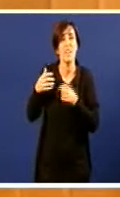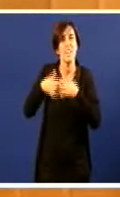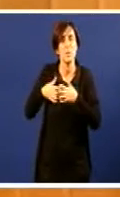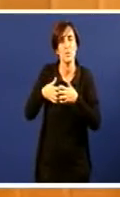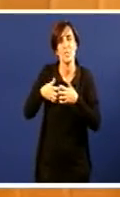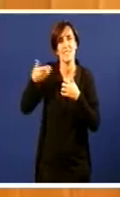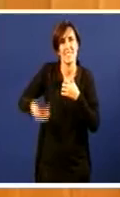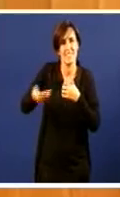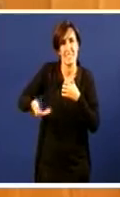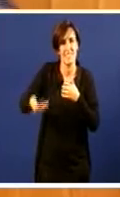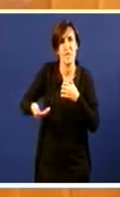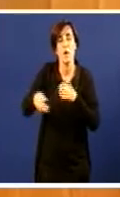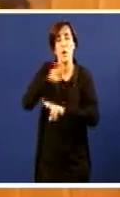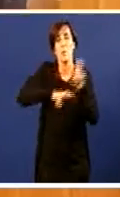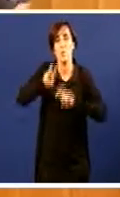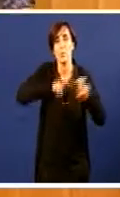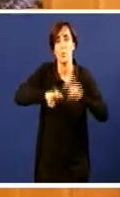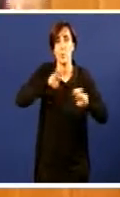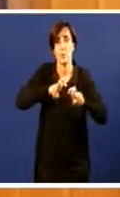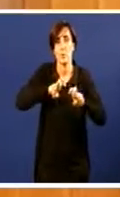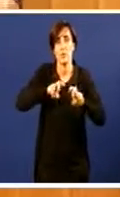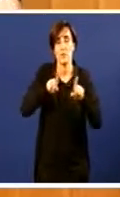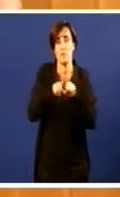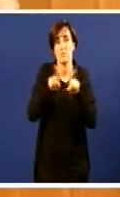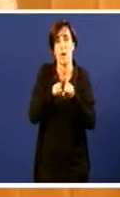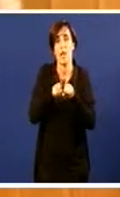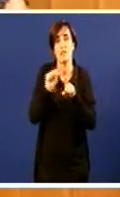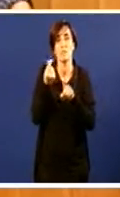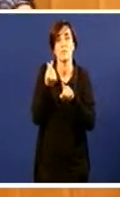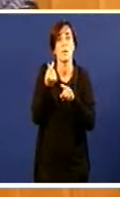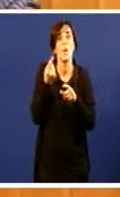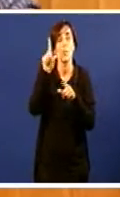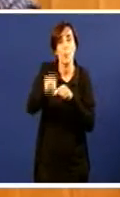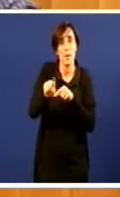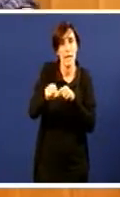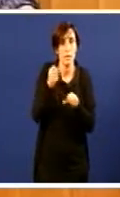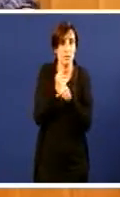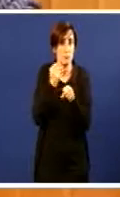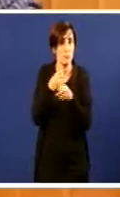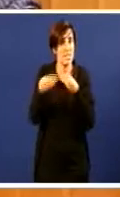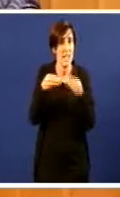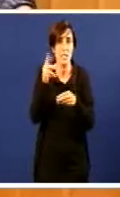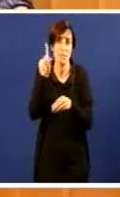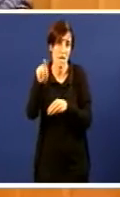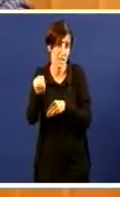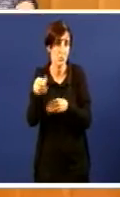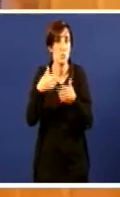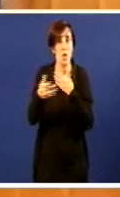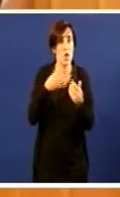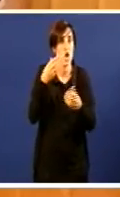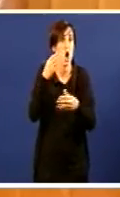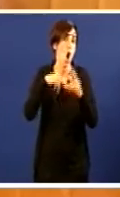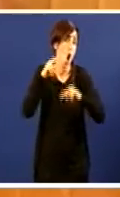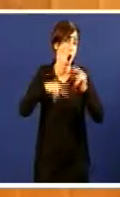materia prima, barata. Polo tanto, somos un gran eucaliptal para facerlle o traballo a ENCE. Materia prima, barata. Mande obra barata e, sobre todo, tamén